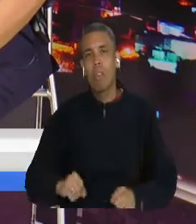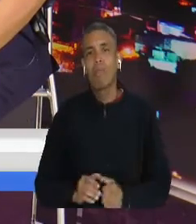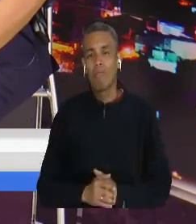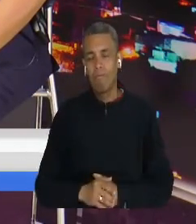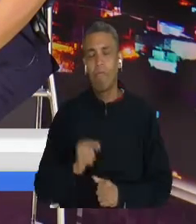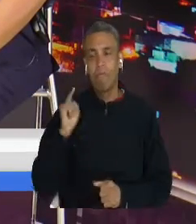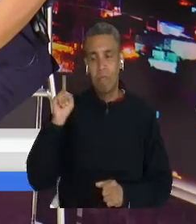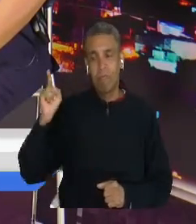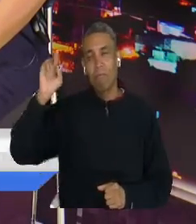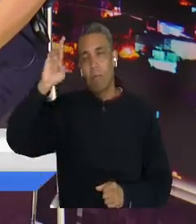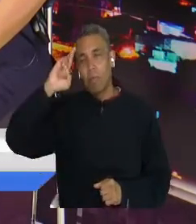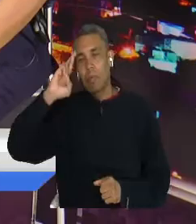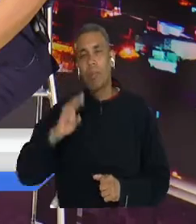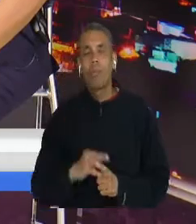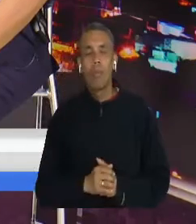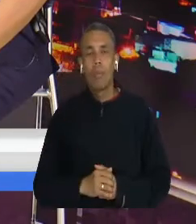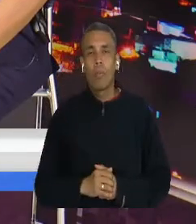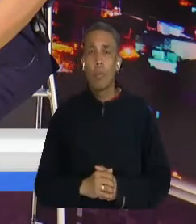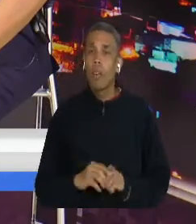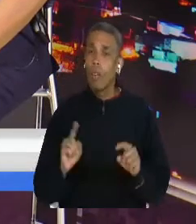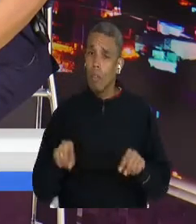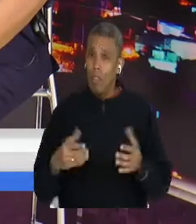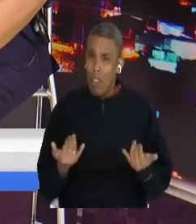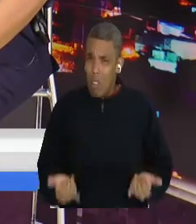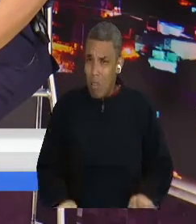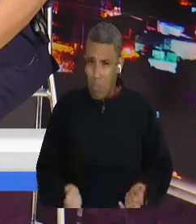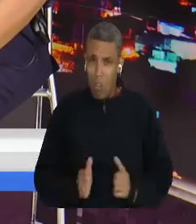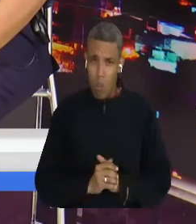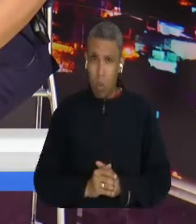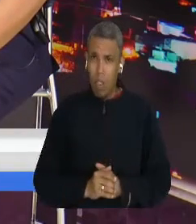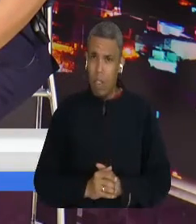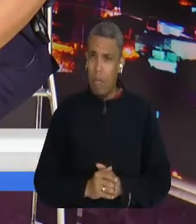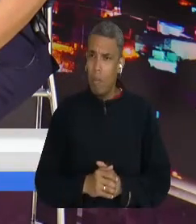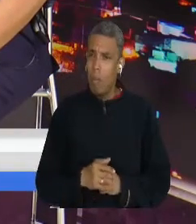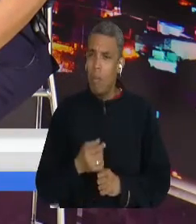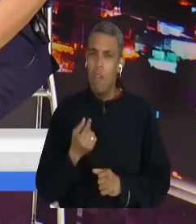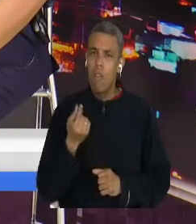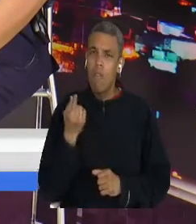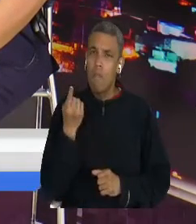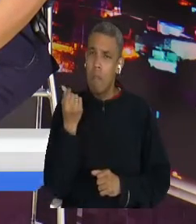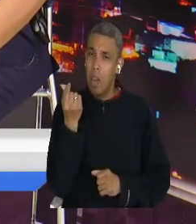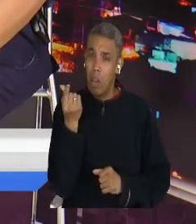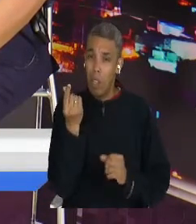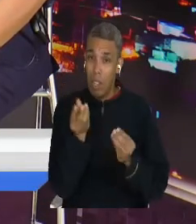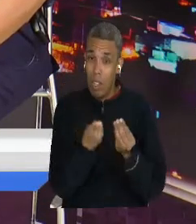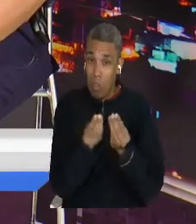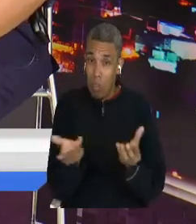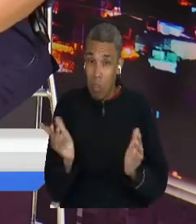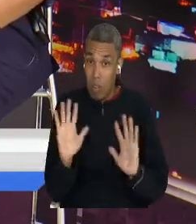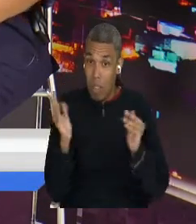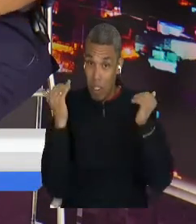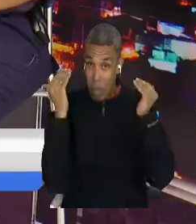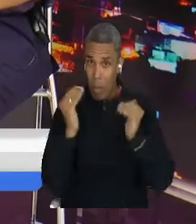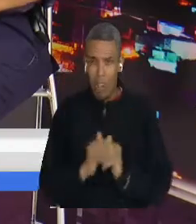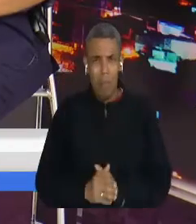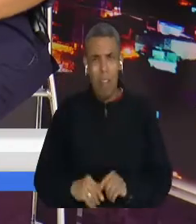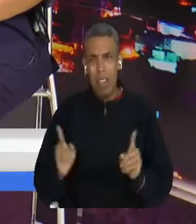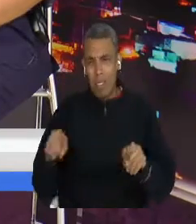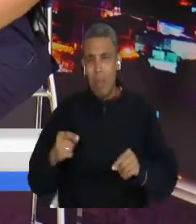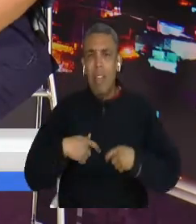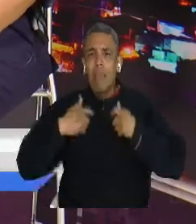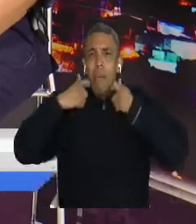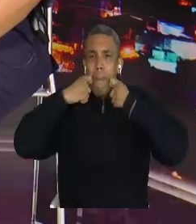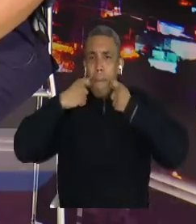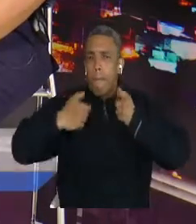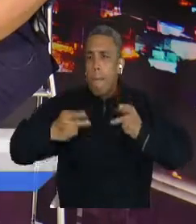riquezas sociales y humanas. Es importante concentrar esfuerzos en la educación, pero una educación mucho más